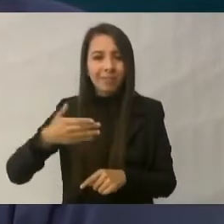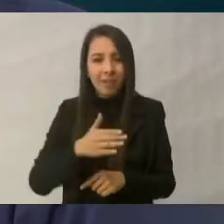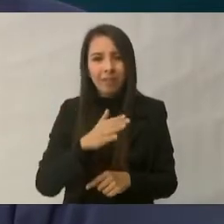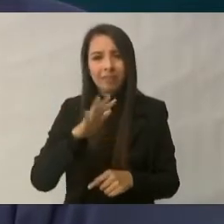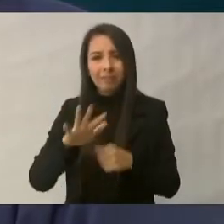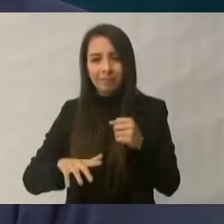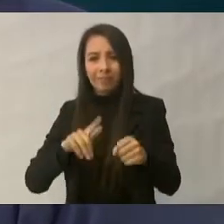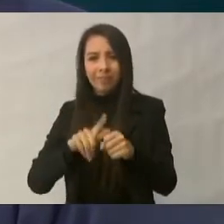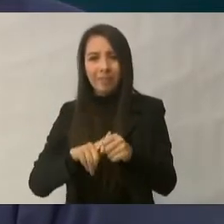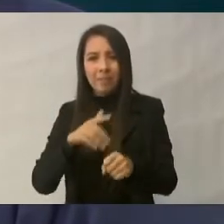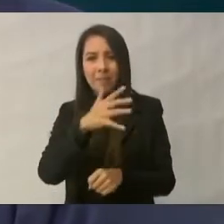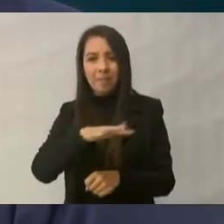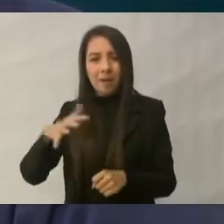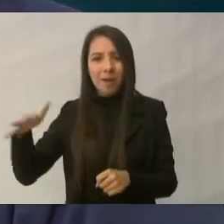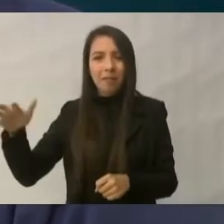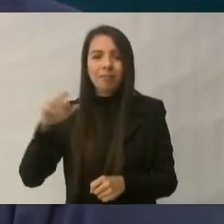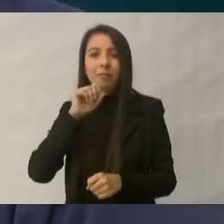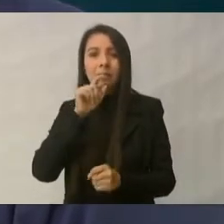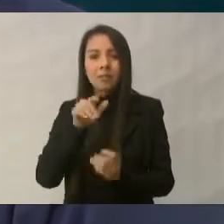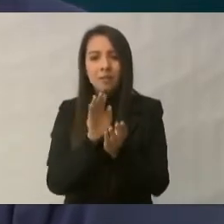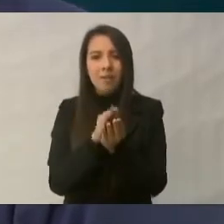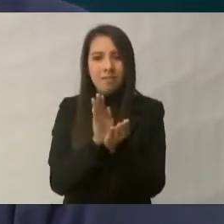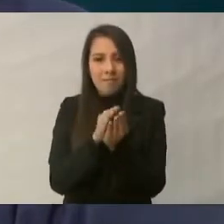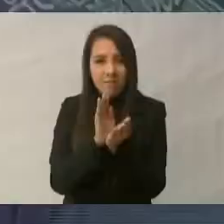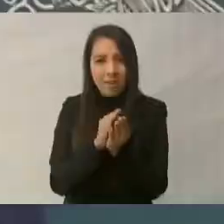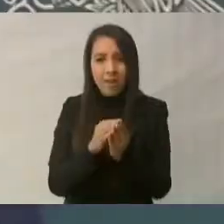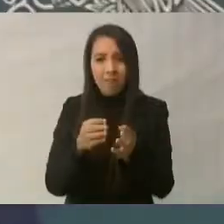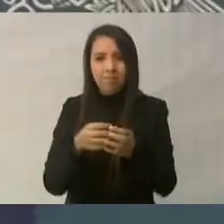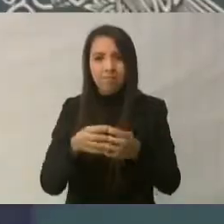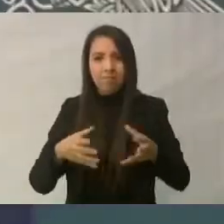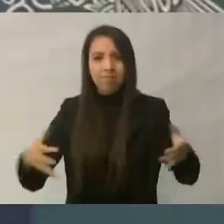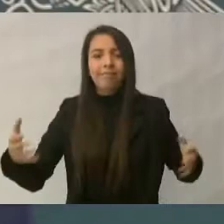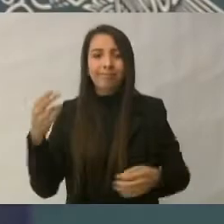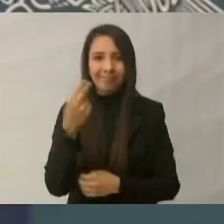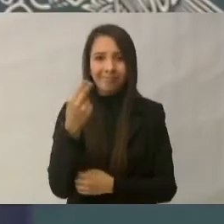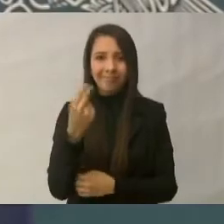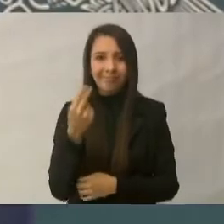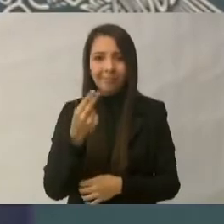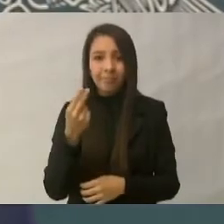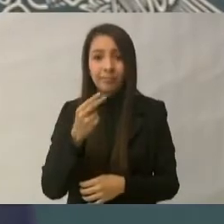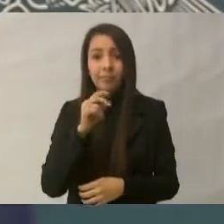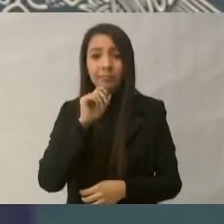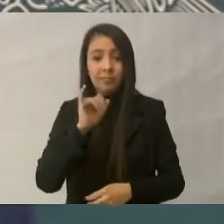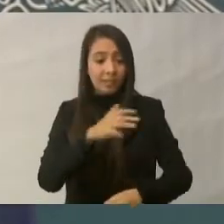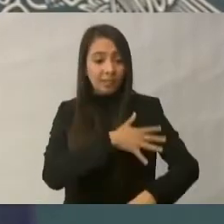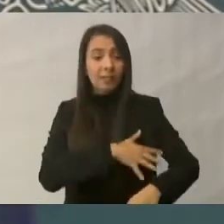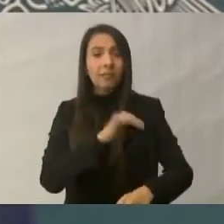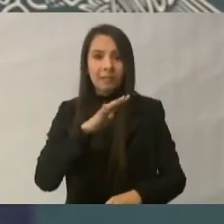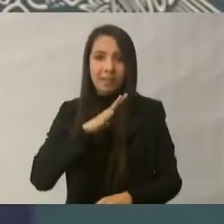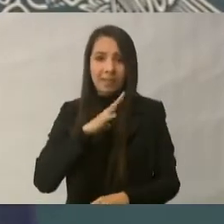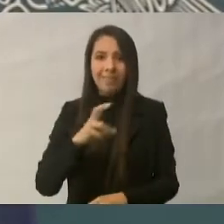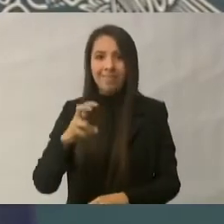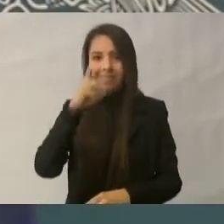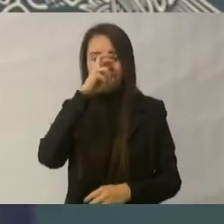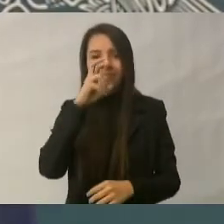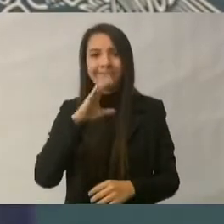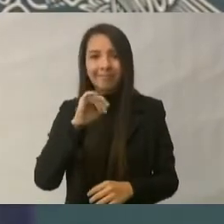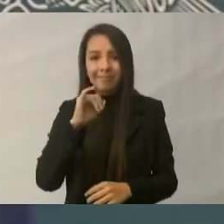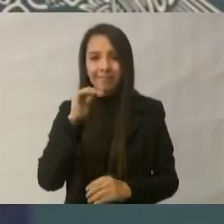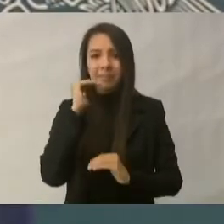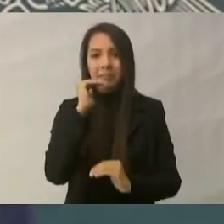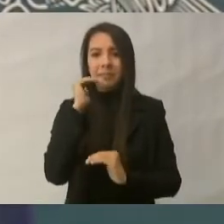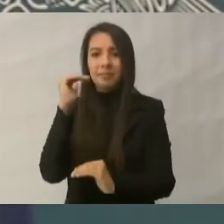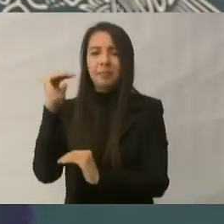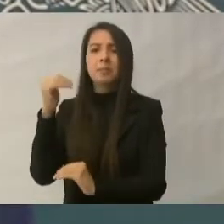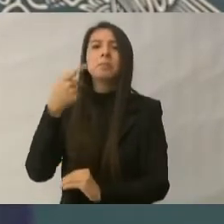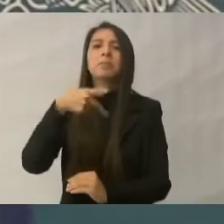de almeja, de almeja generosa, por ejemplo, porque a pesar de las restricciones, el Alto Golfo sigue siendo una zona de mucha producción pesquera.